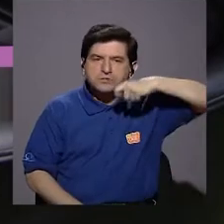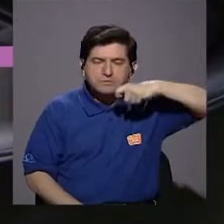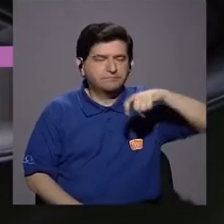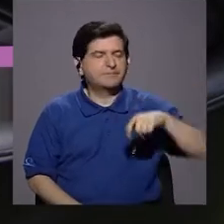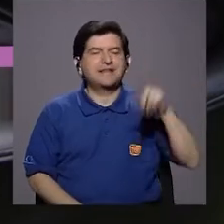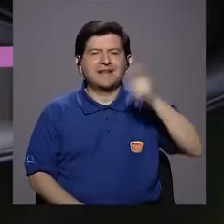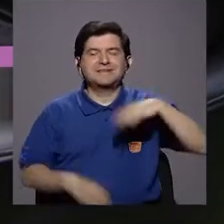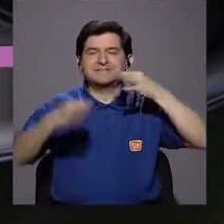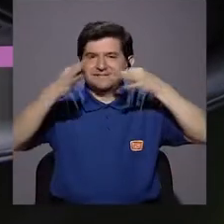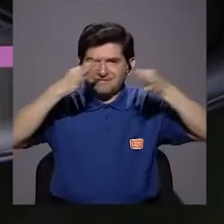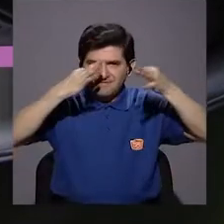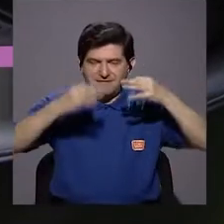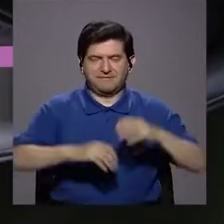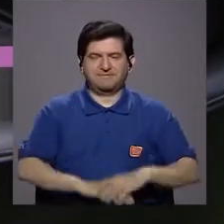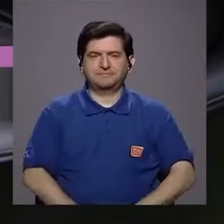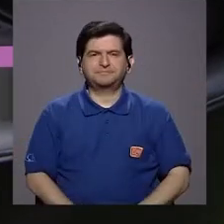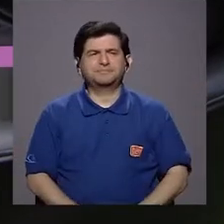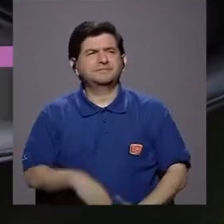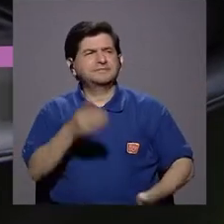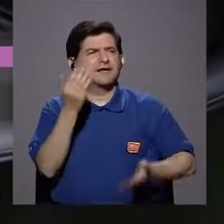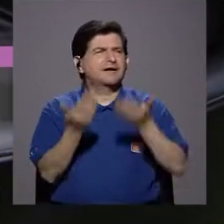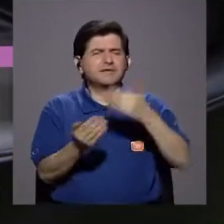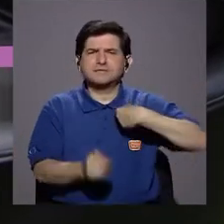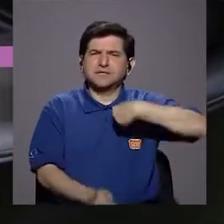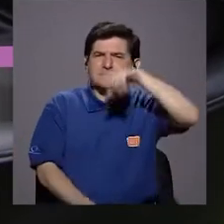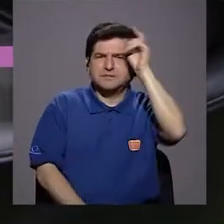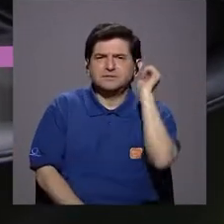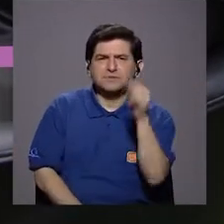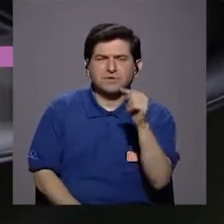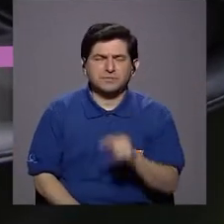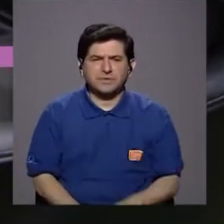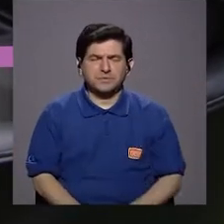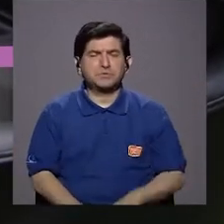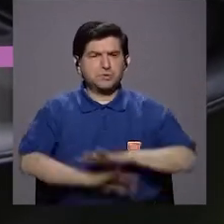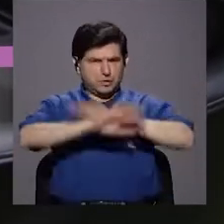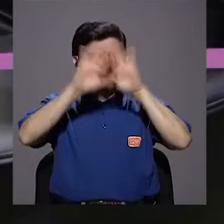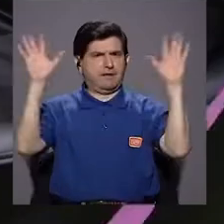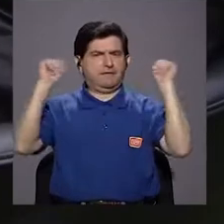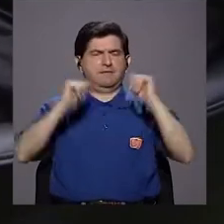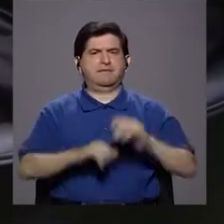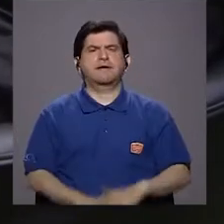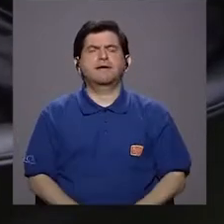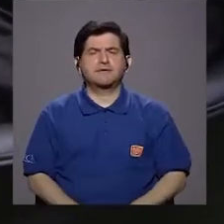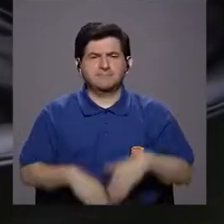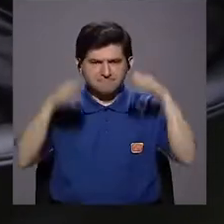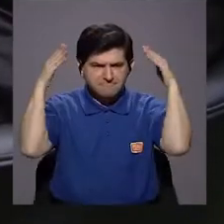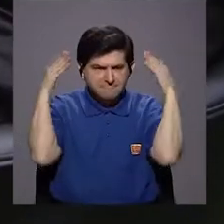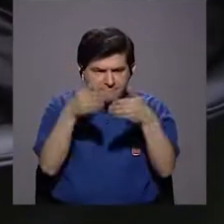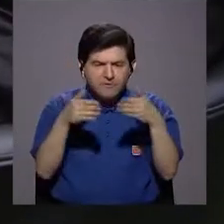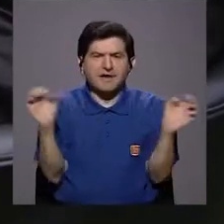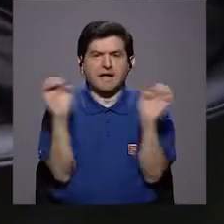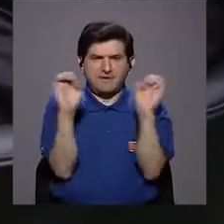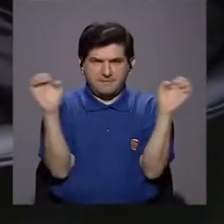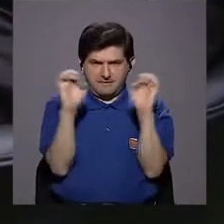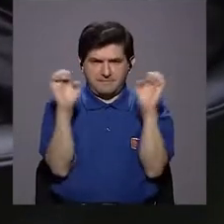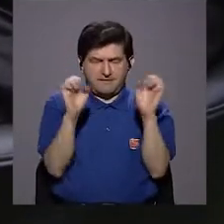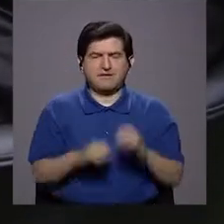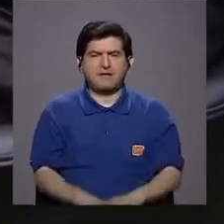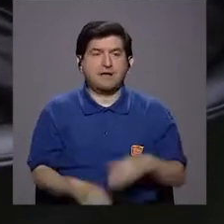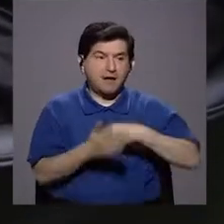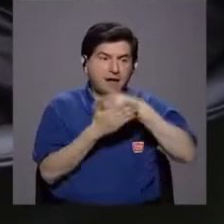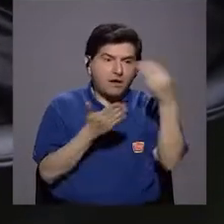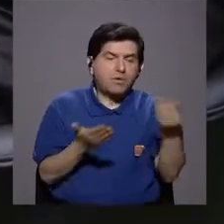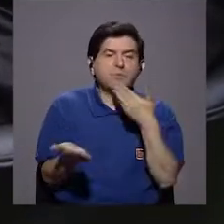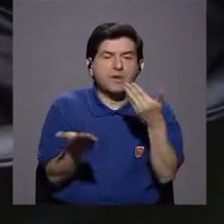cepillante. Necesitas usar el hilo. Sí, quizás eso se lo pregunto y que quede como muy claro para enfocar más las energías